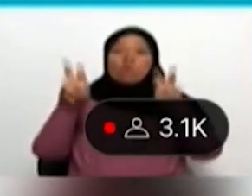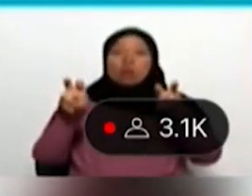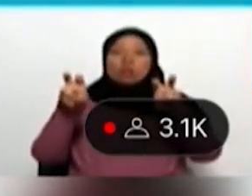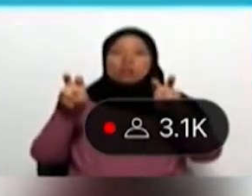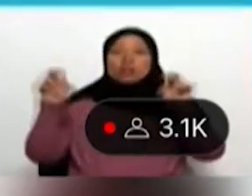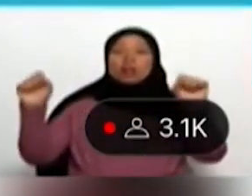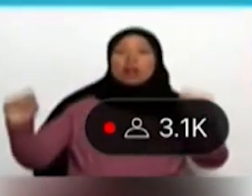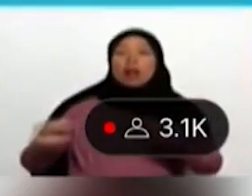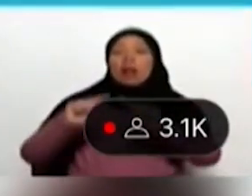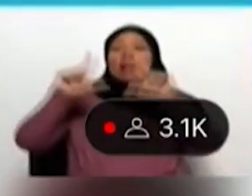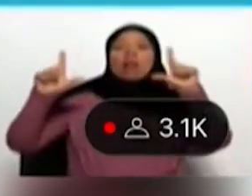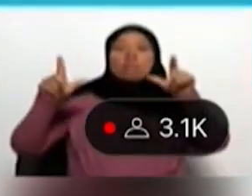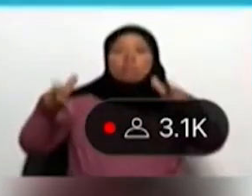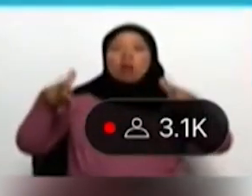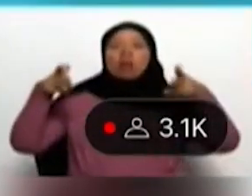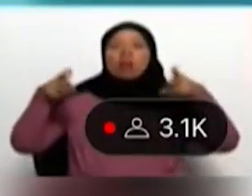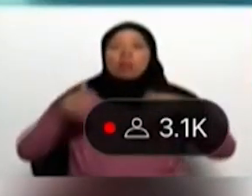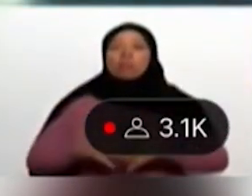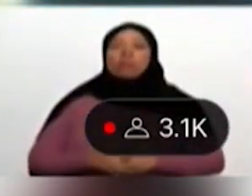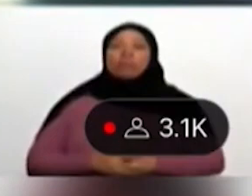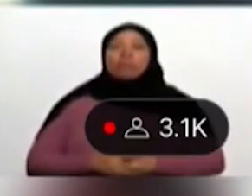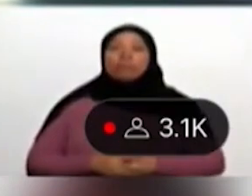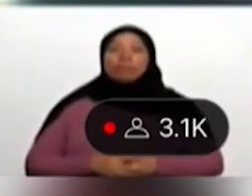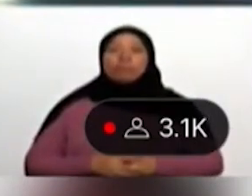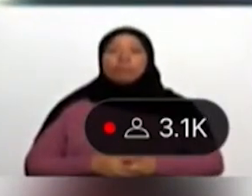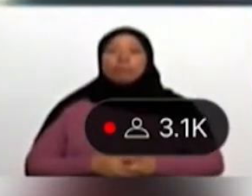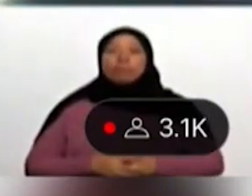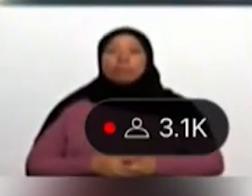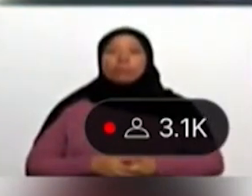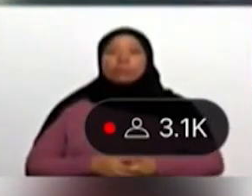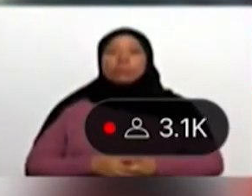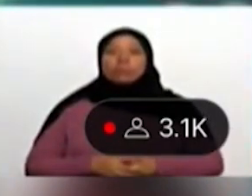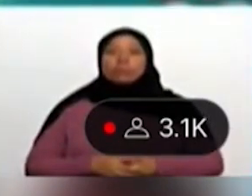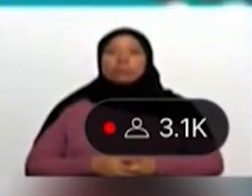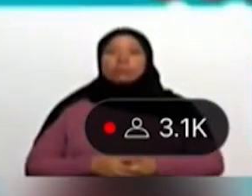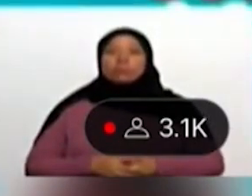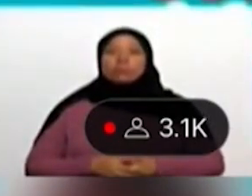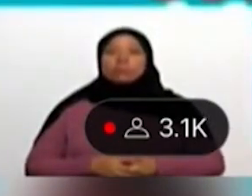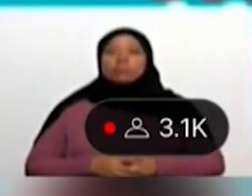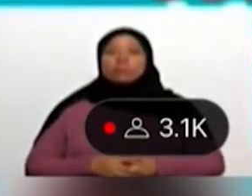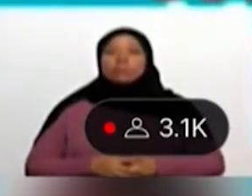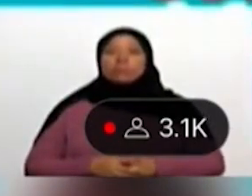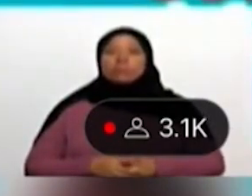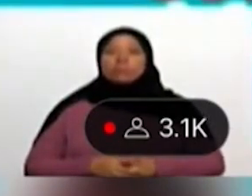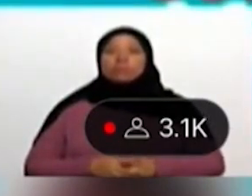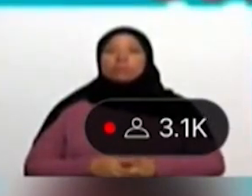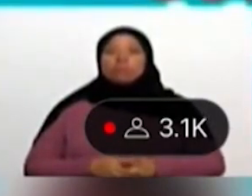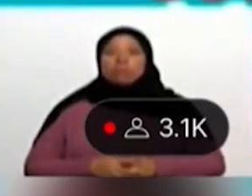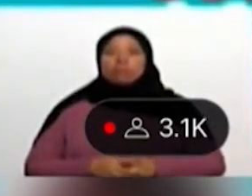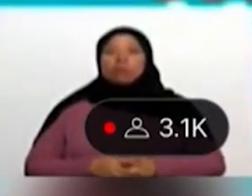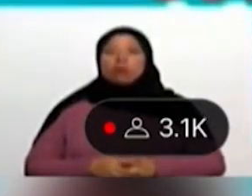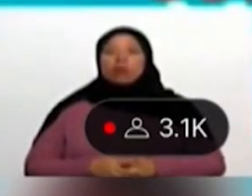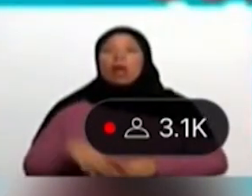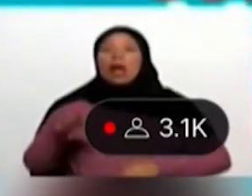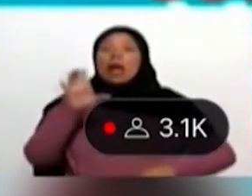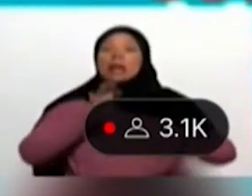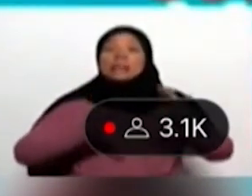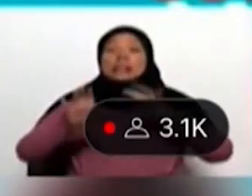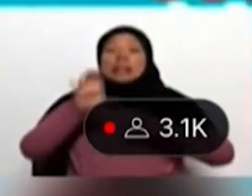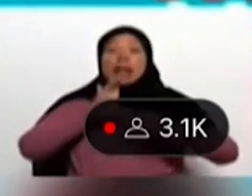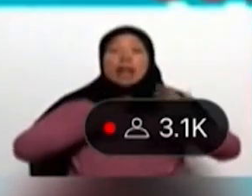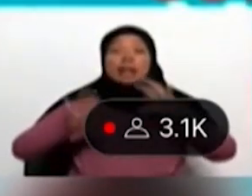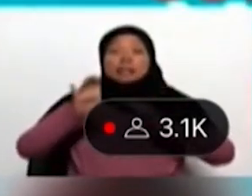cerró su saludo con la consigna Triunfaremos. El mandatario aseguró que su gobierno se mantiene atento a los